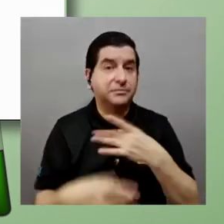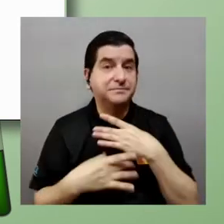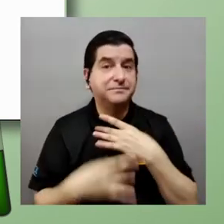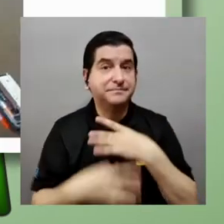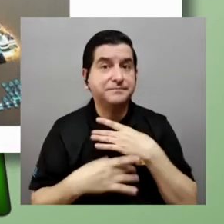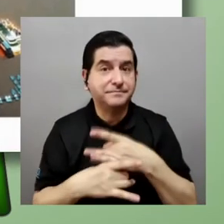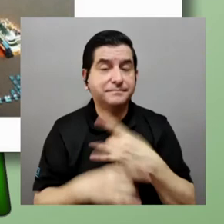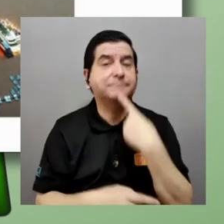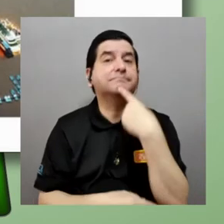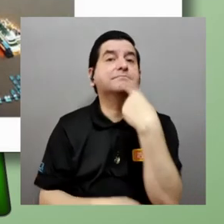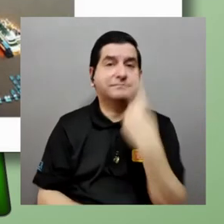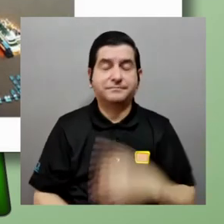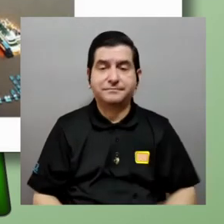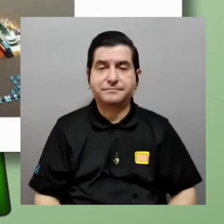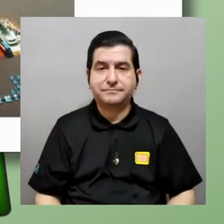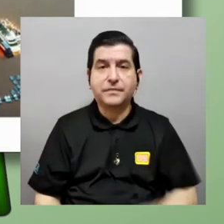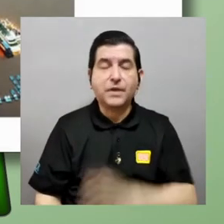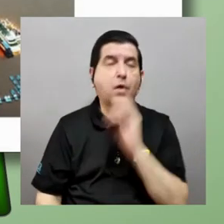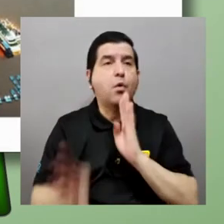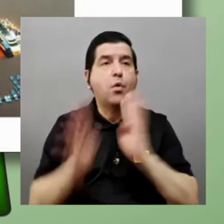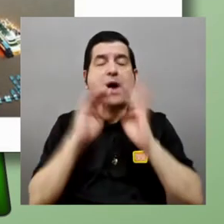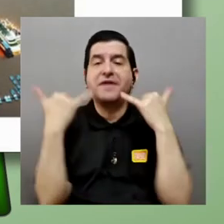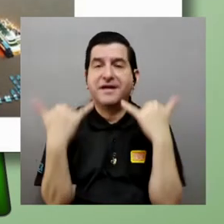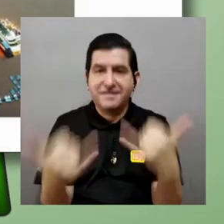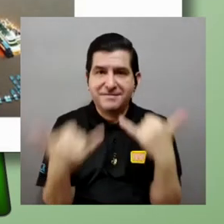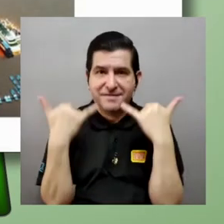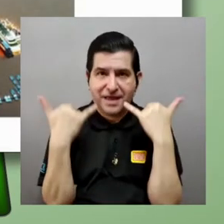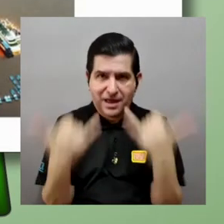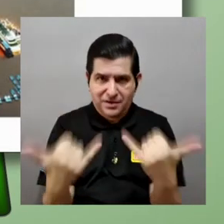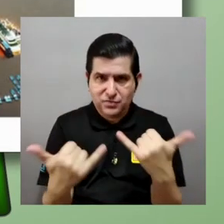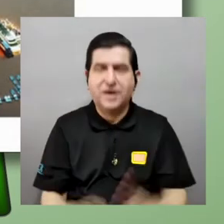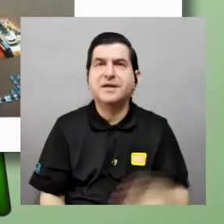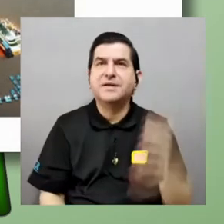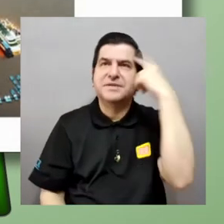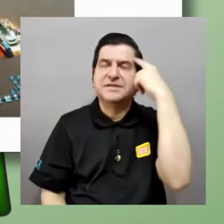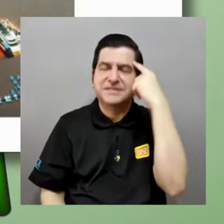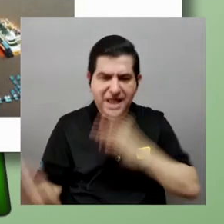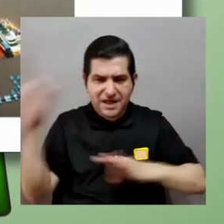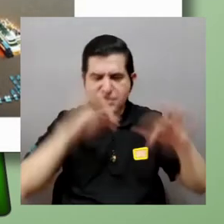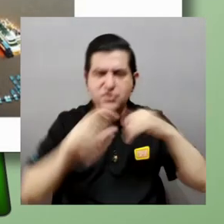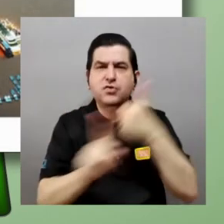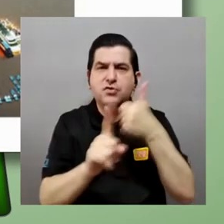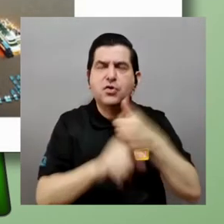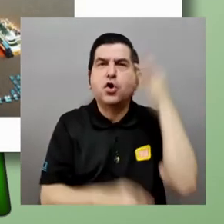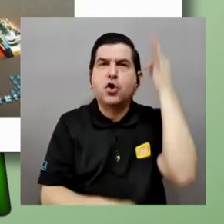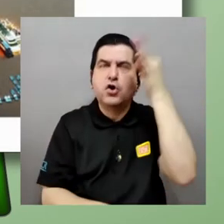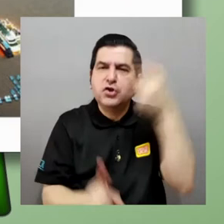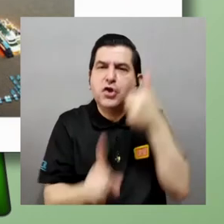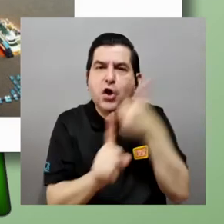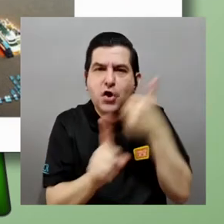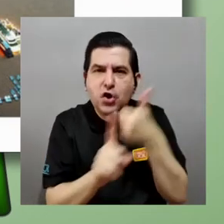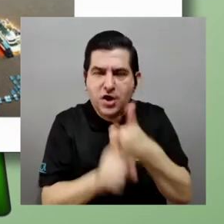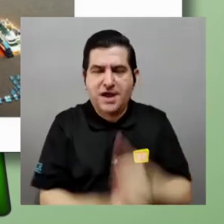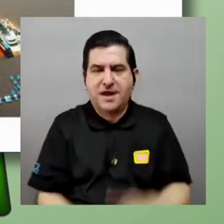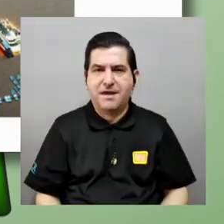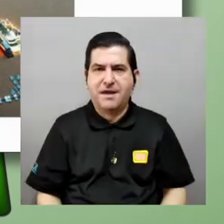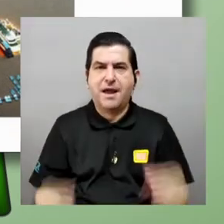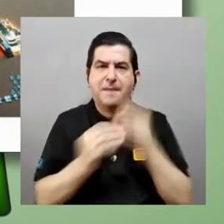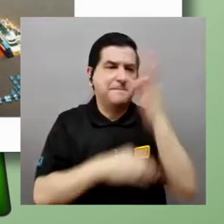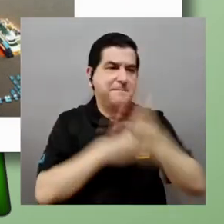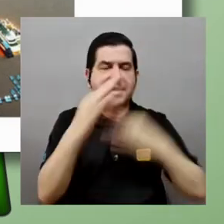pero lo interesante es decir o hablar de la actualidad para la física misma para la teoría misma